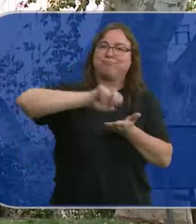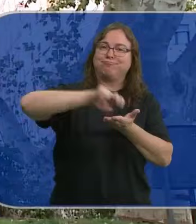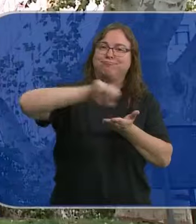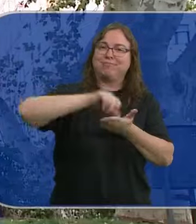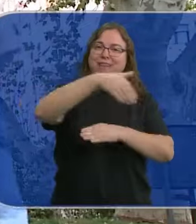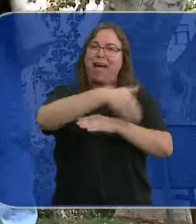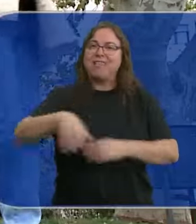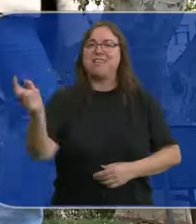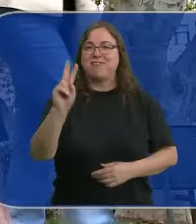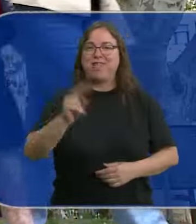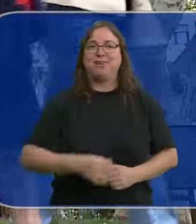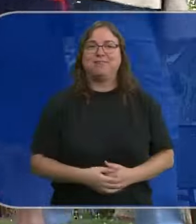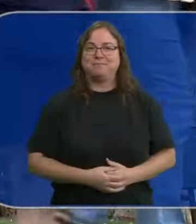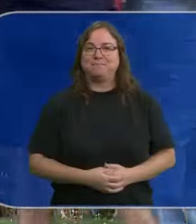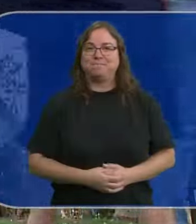calles de Valladolid.